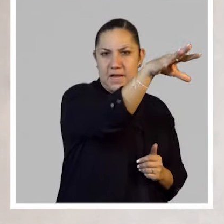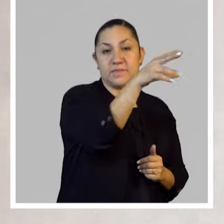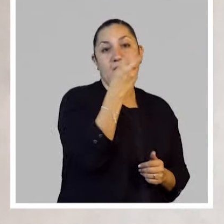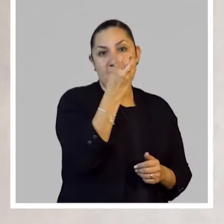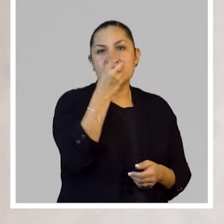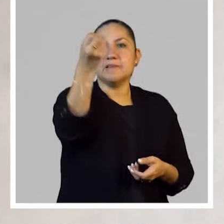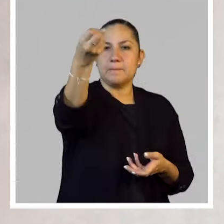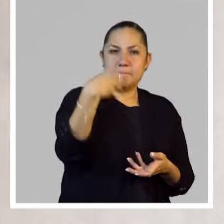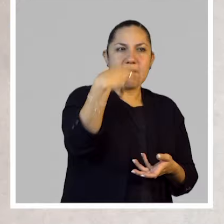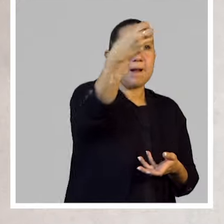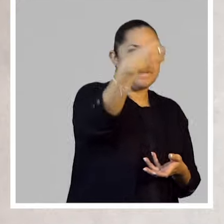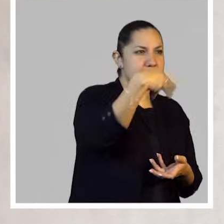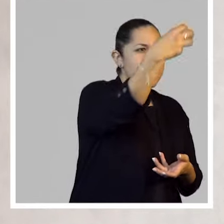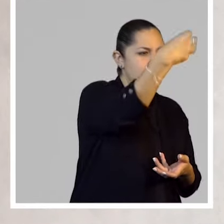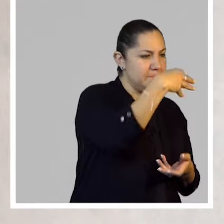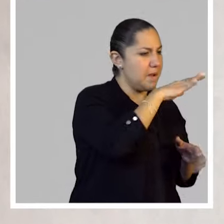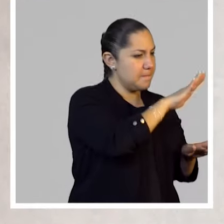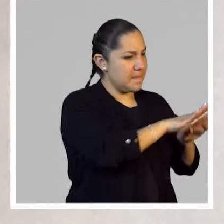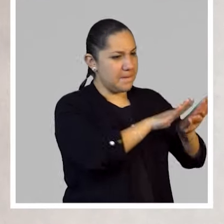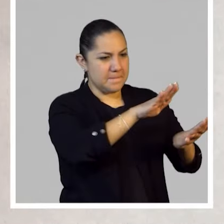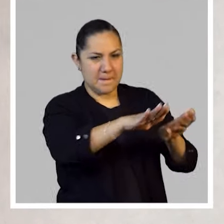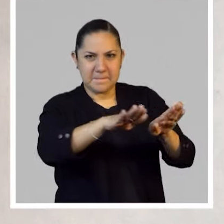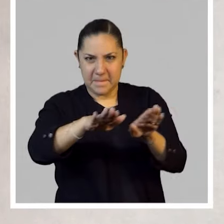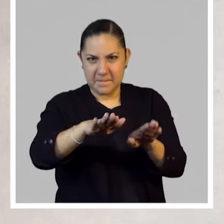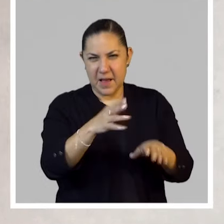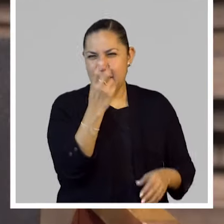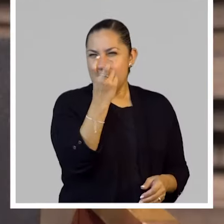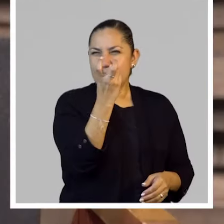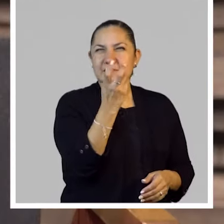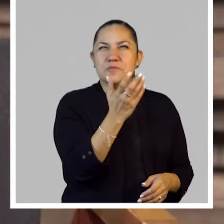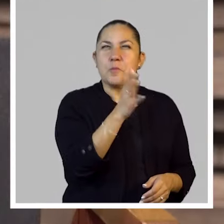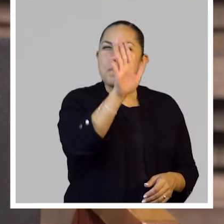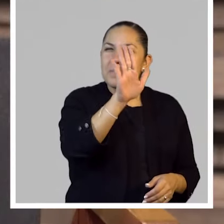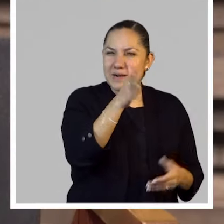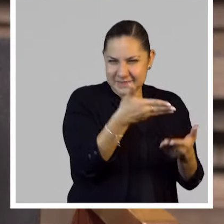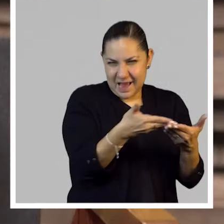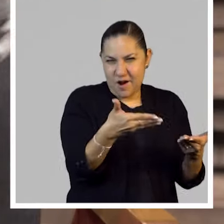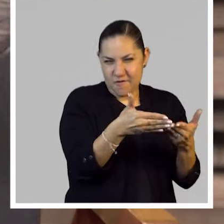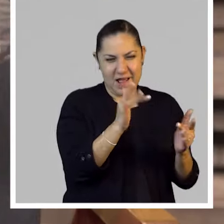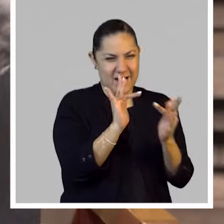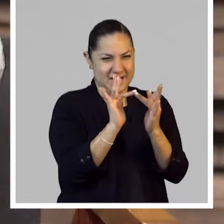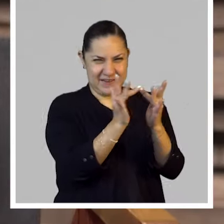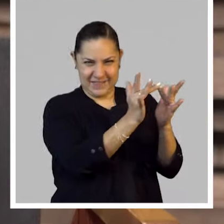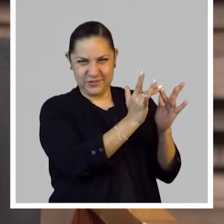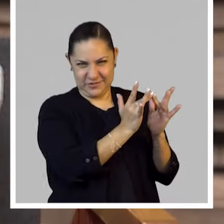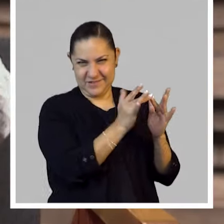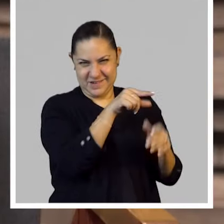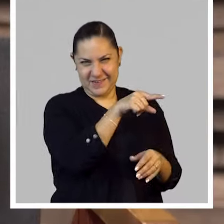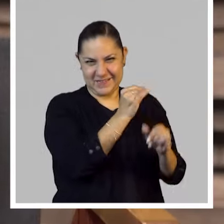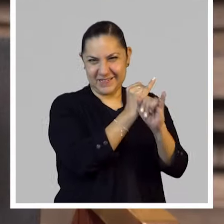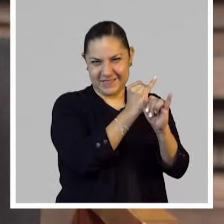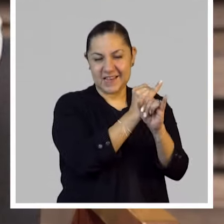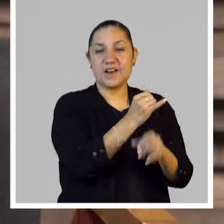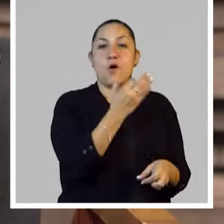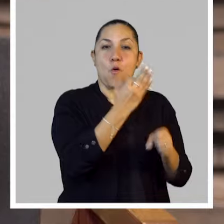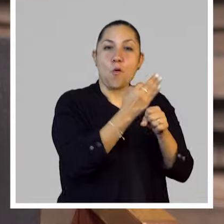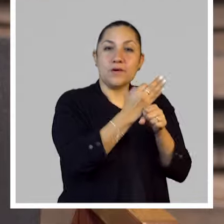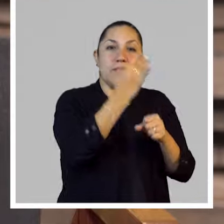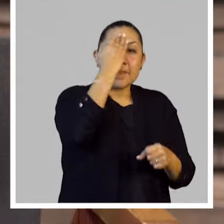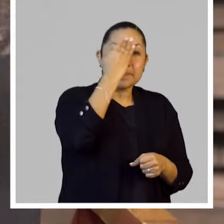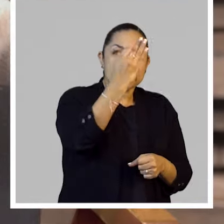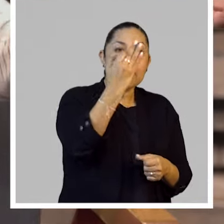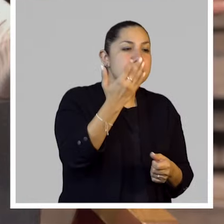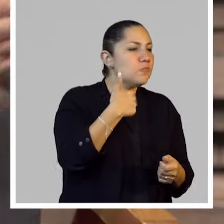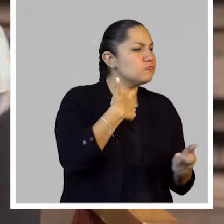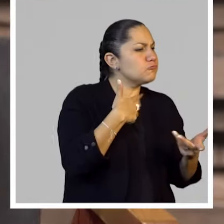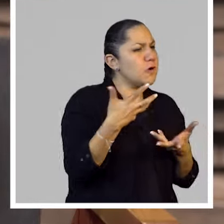Entonces, pues, casi que remite a muchas cosas que pasan hoy en las redes sociales, ¿no? Como que capturas el momento instantáneo y de repente ya